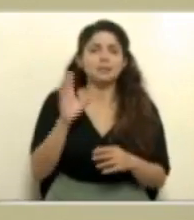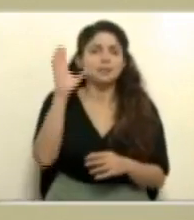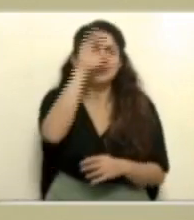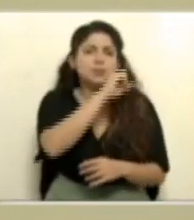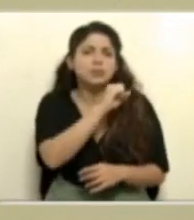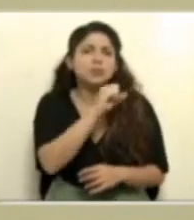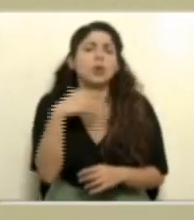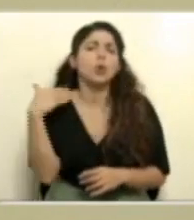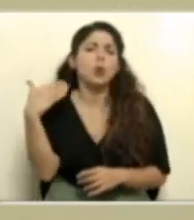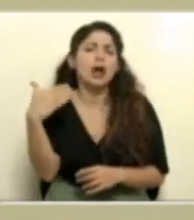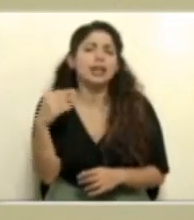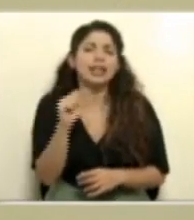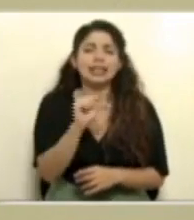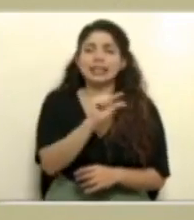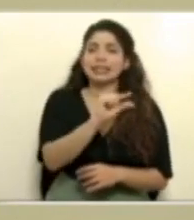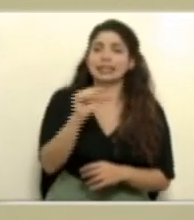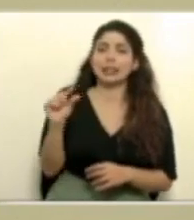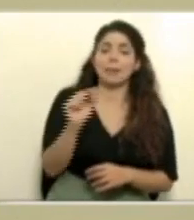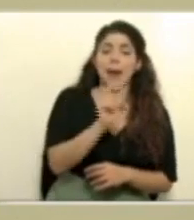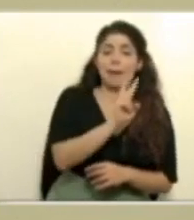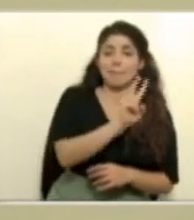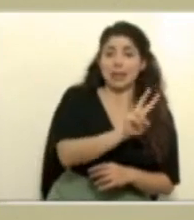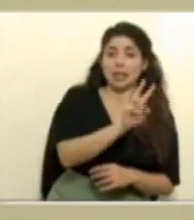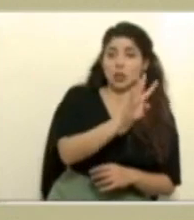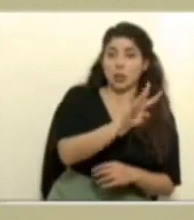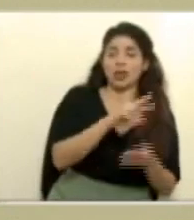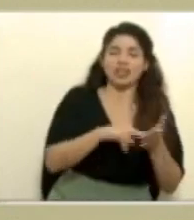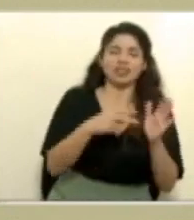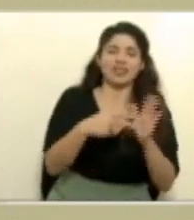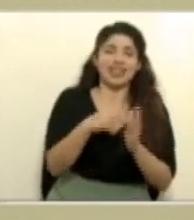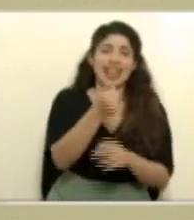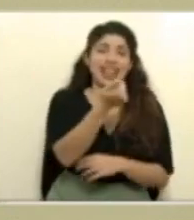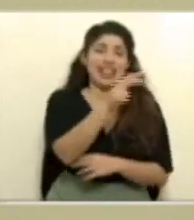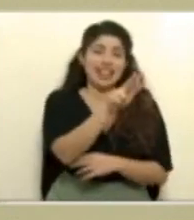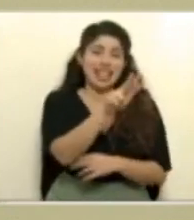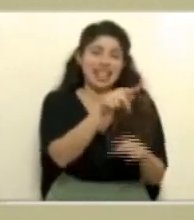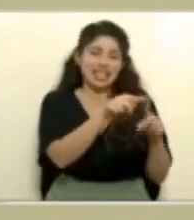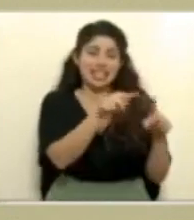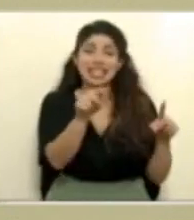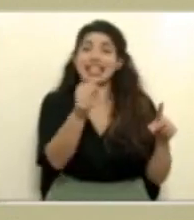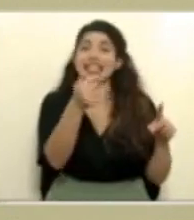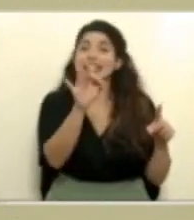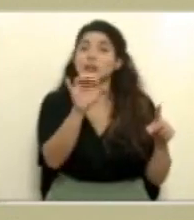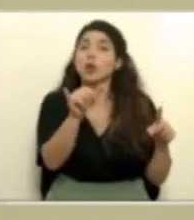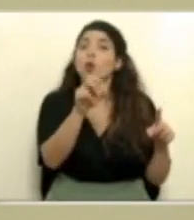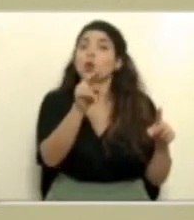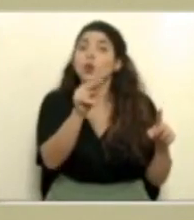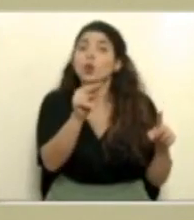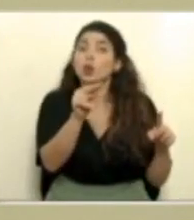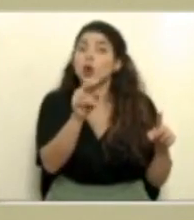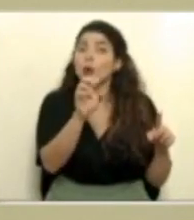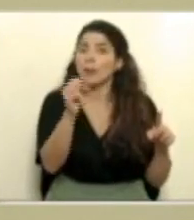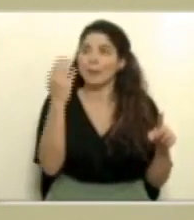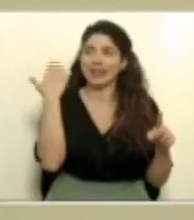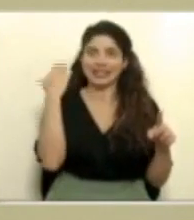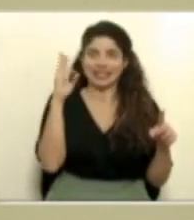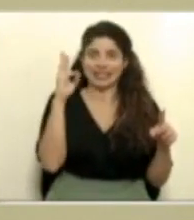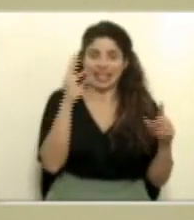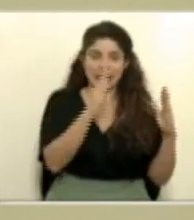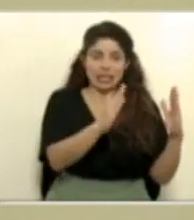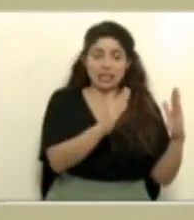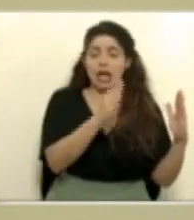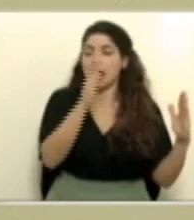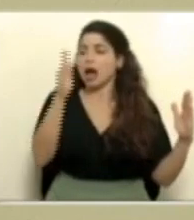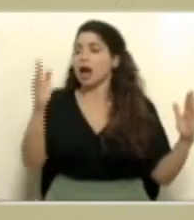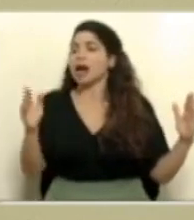epidemiológica, entre la 24, o sea, del 13 al 19 de junio, mes 6, y la semana